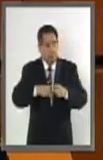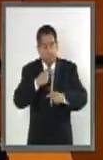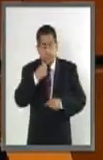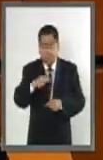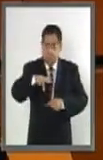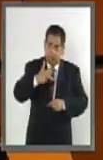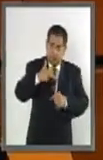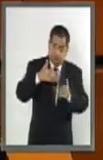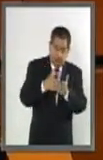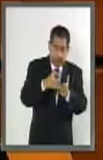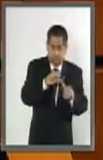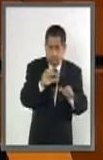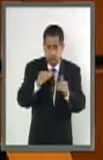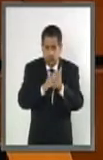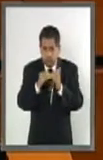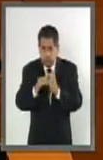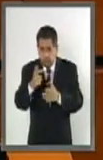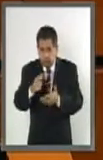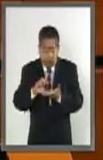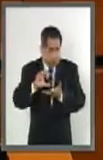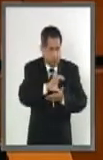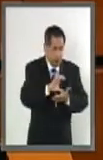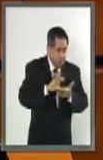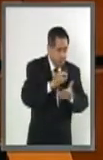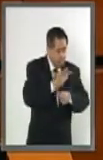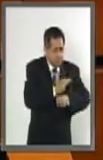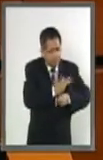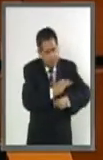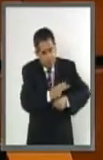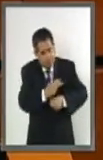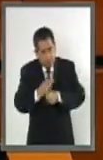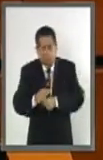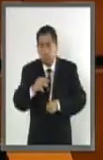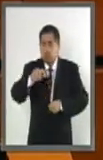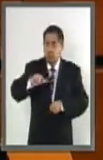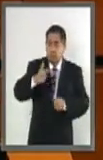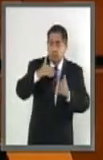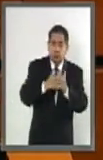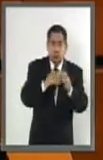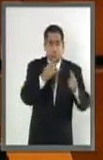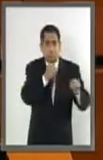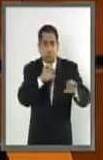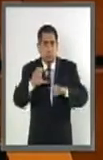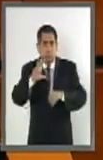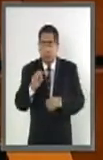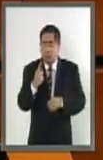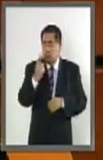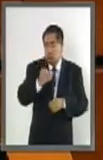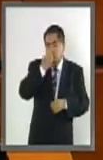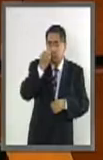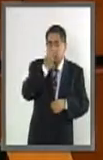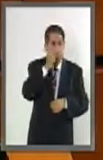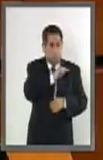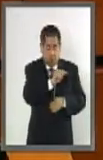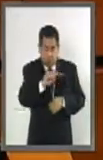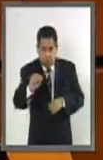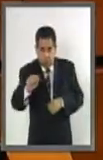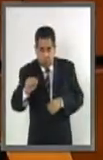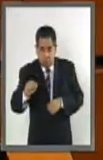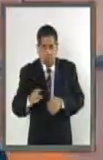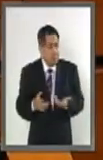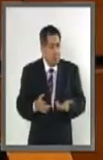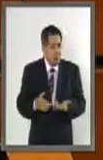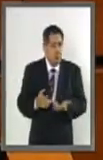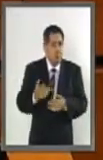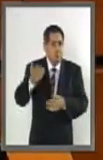millones de pesos para reparar o reconstruir 12 mil 931 planteles escolares que no